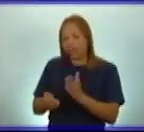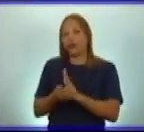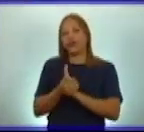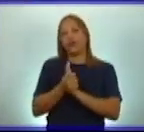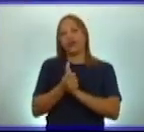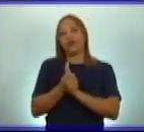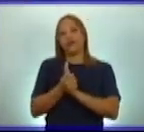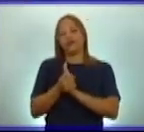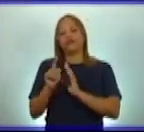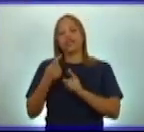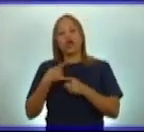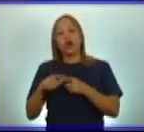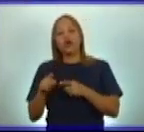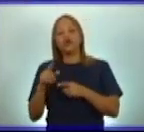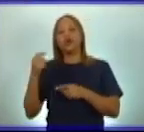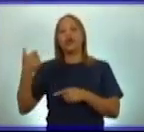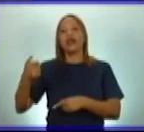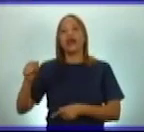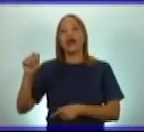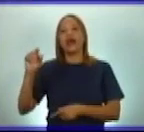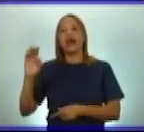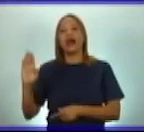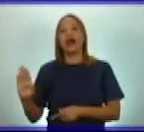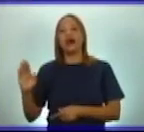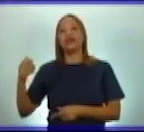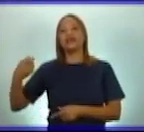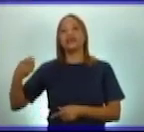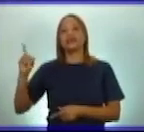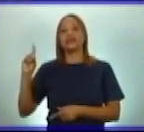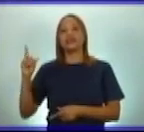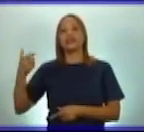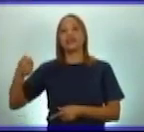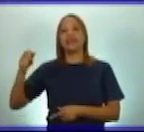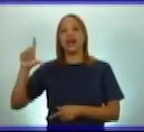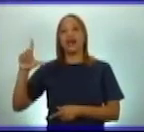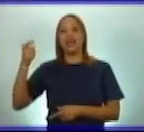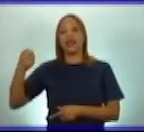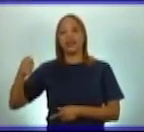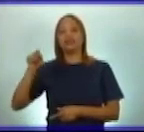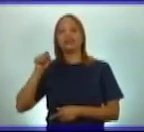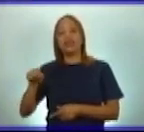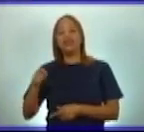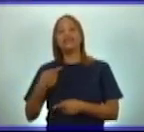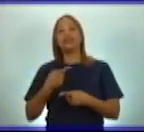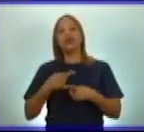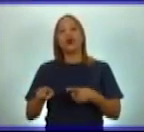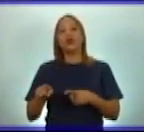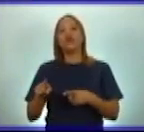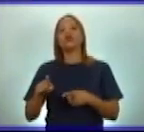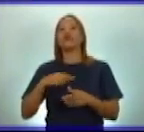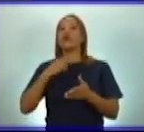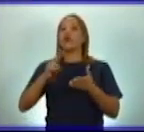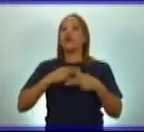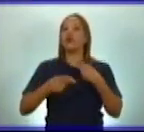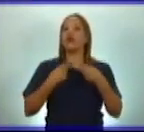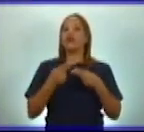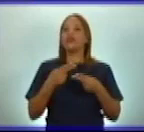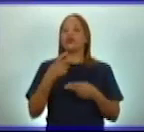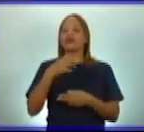Y Agdala, un poema escrito por nuestro Martí con solo 16 años.